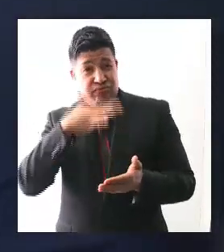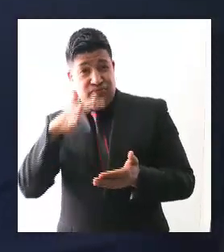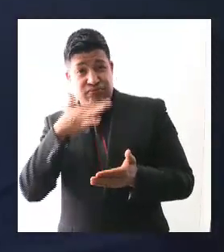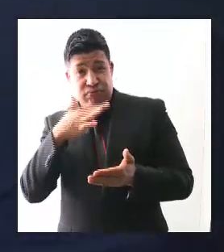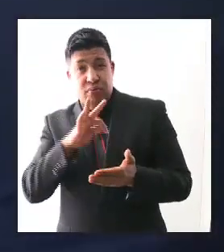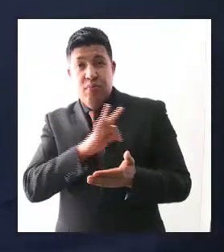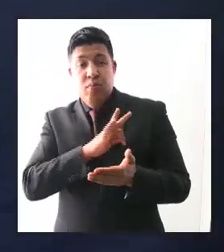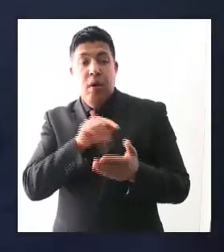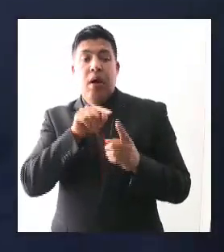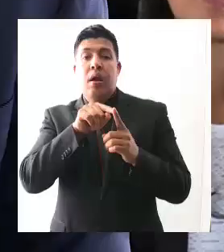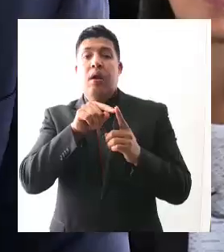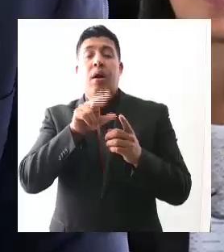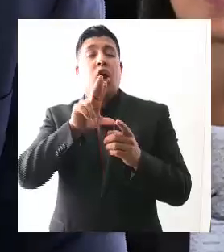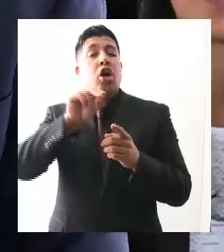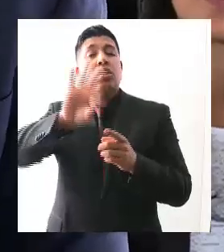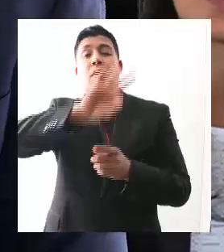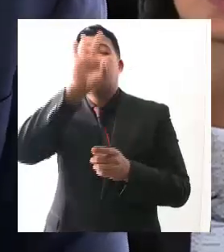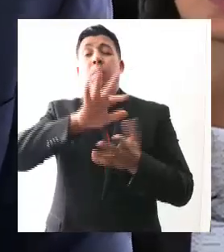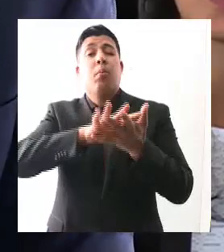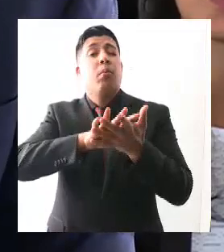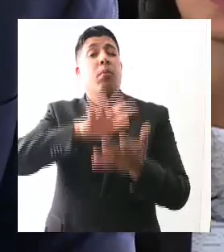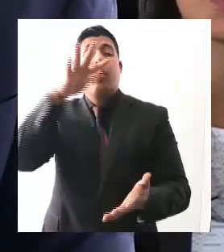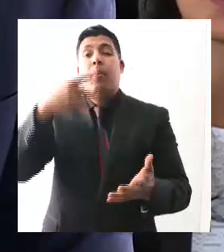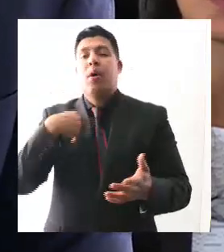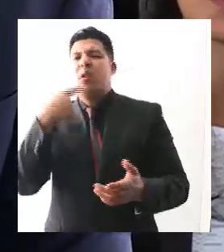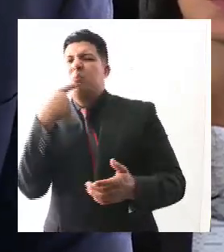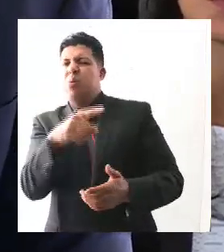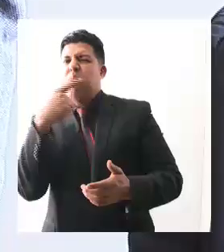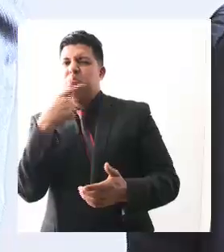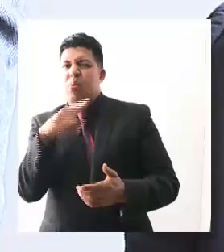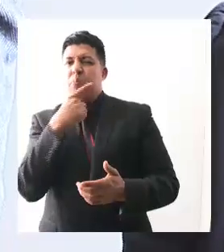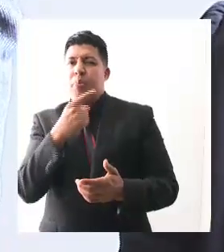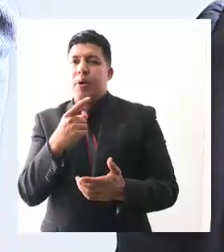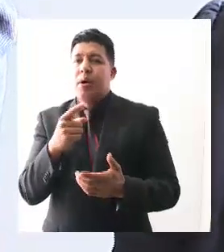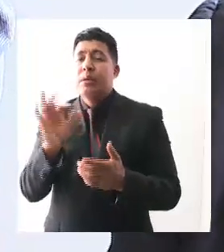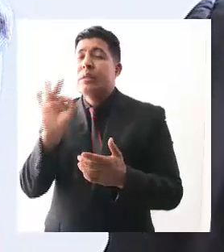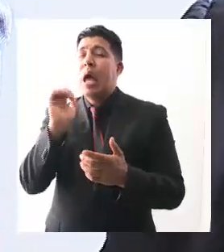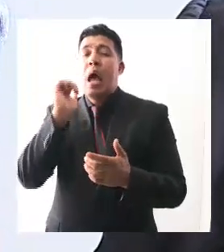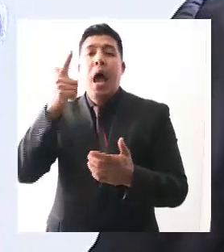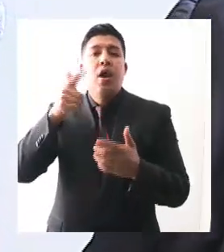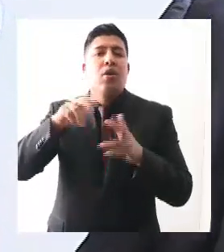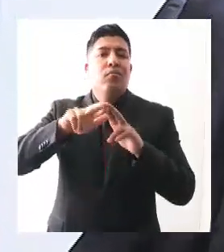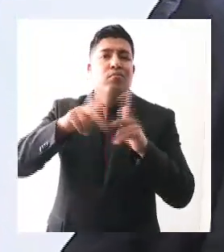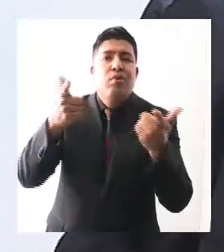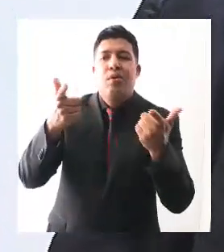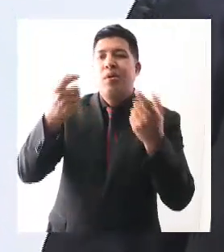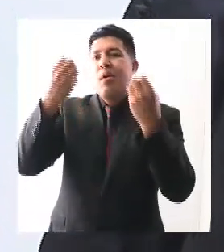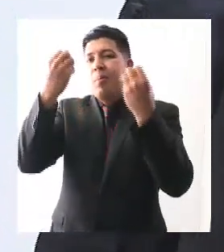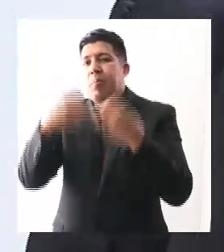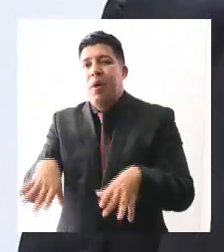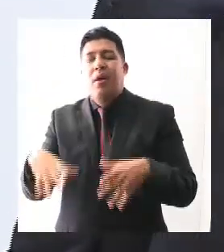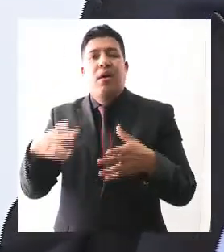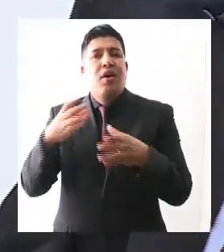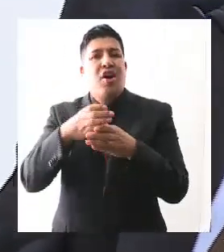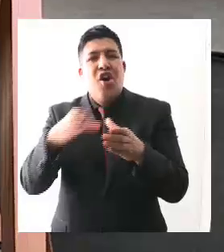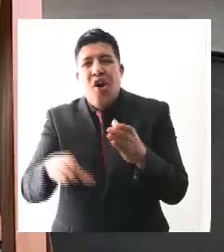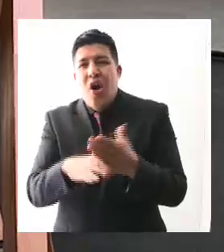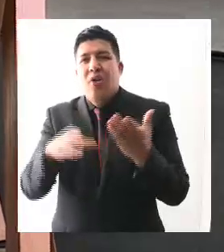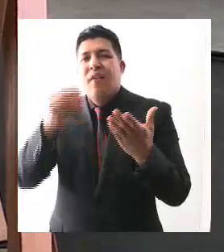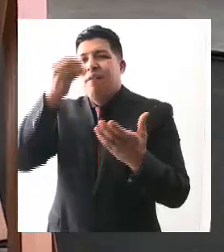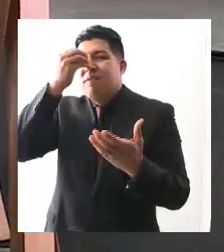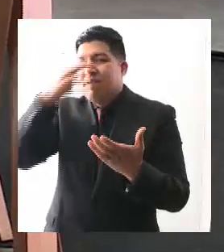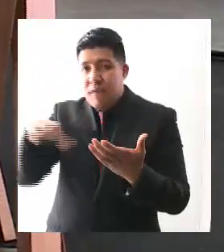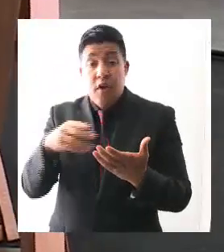reparado el daño a la víctima, si tú denuncias y hay un daño, si bien puede estar en libertad, tiene que